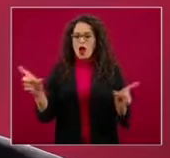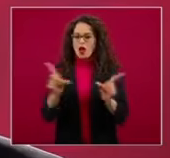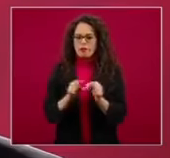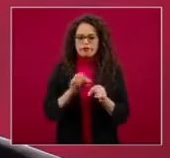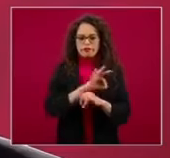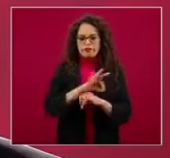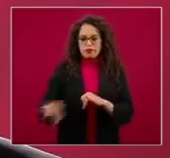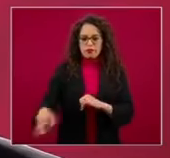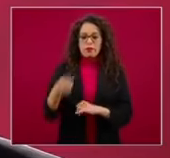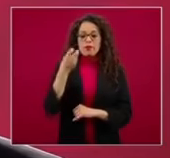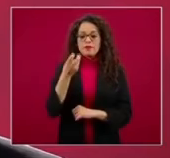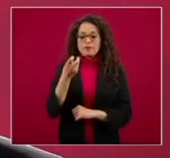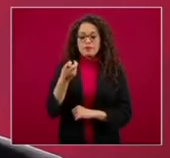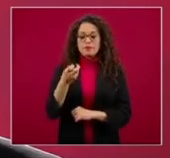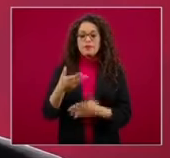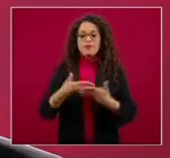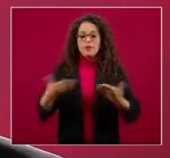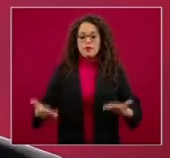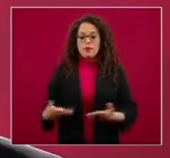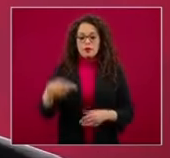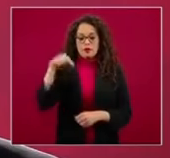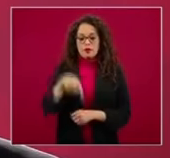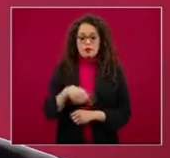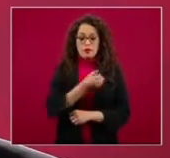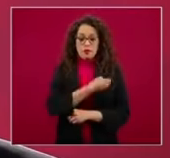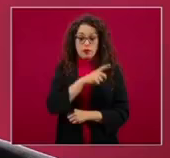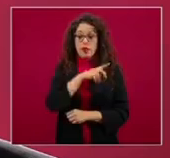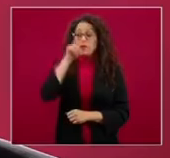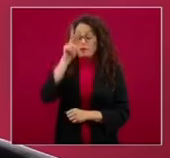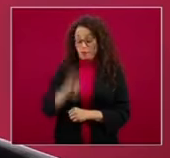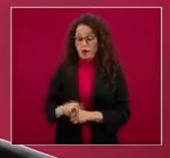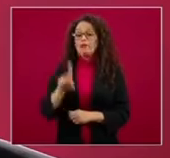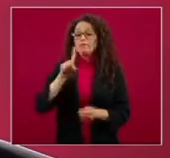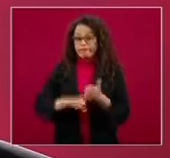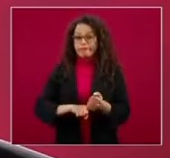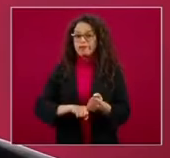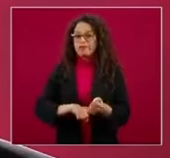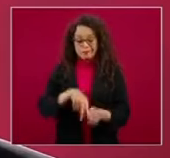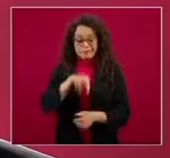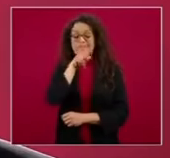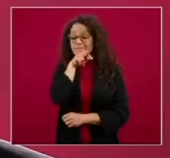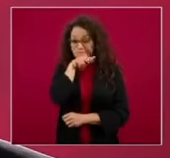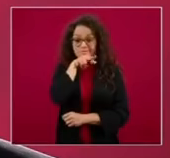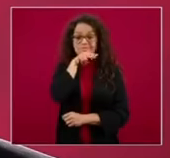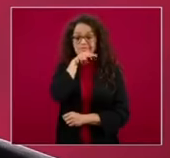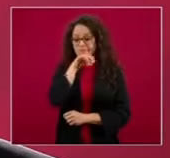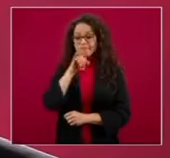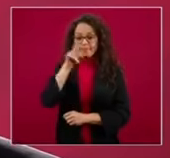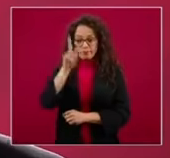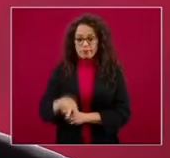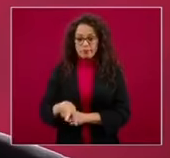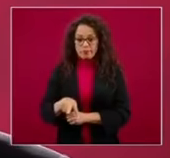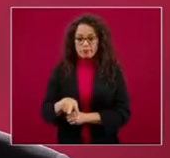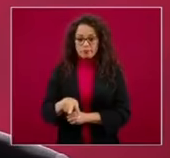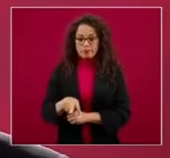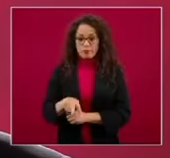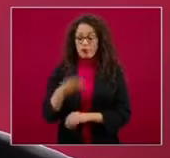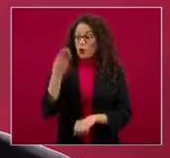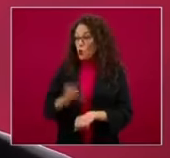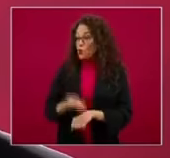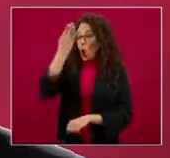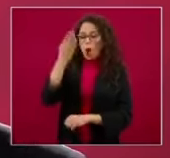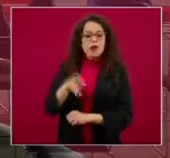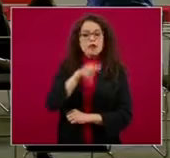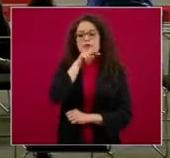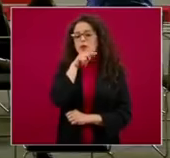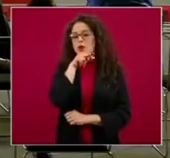de la situación de salud. Preocupante, yo diría cuando menos preocupante o muy preocupante,